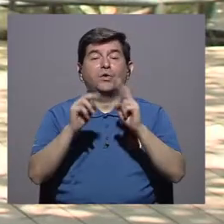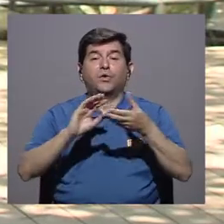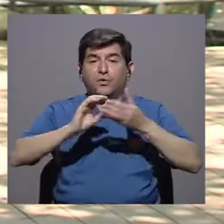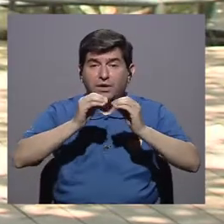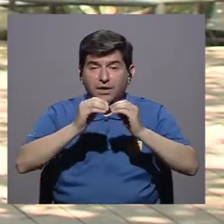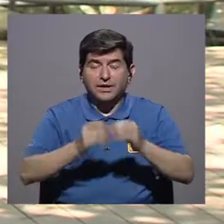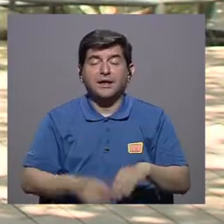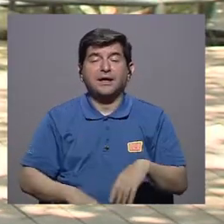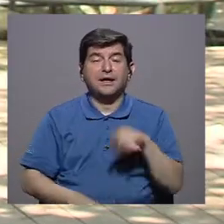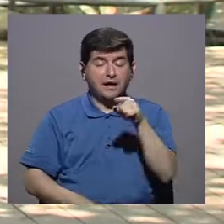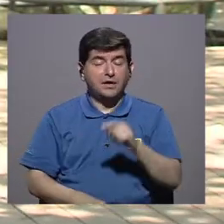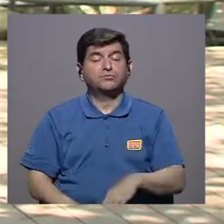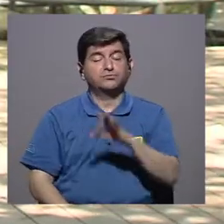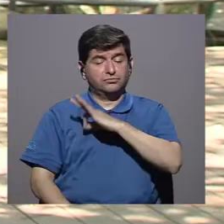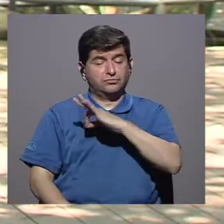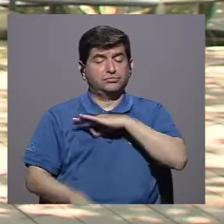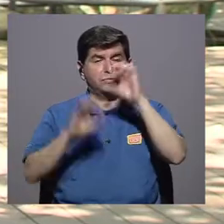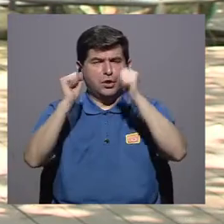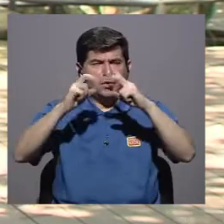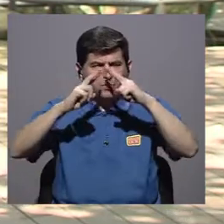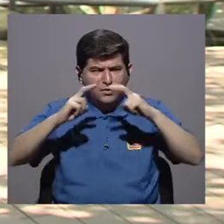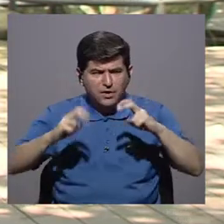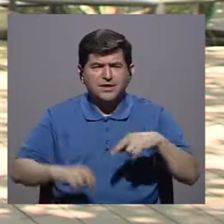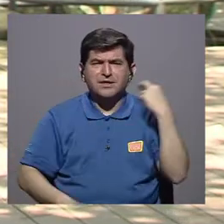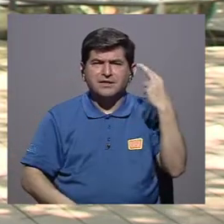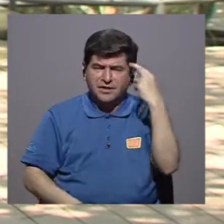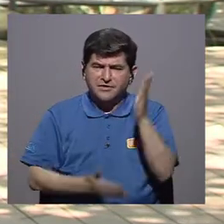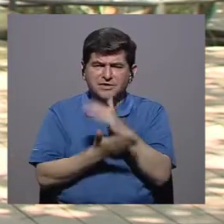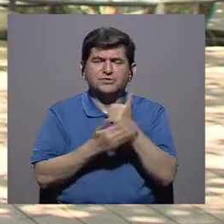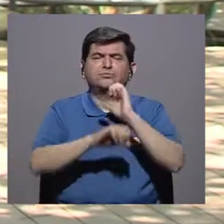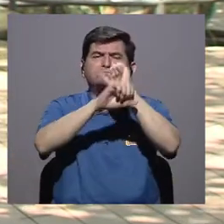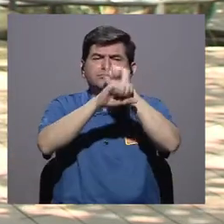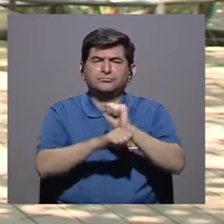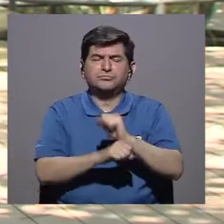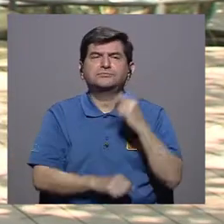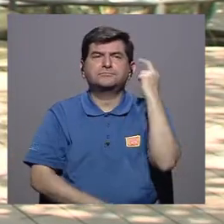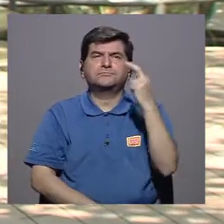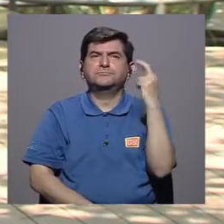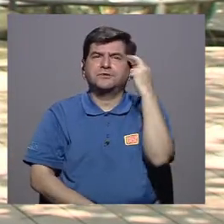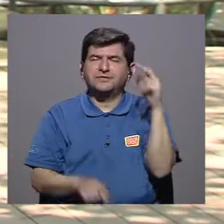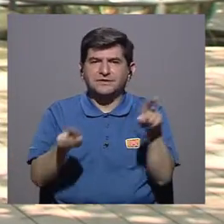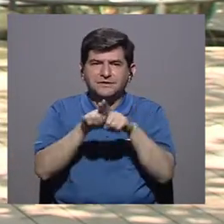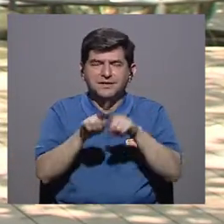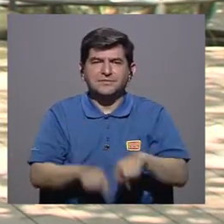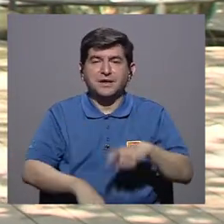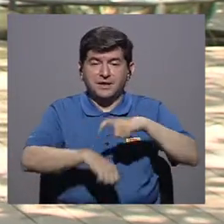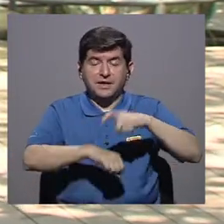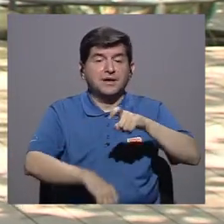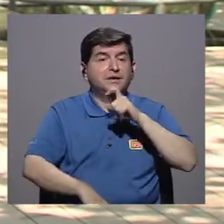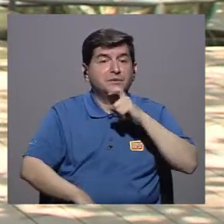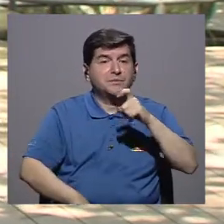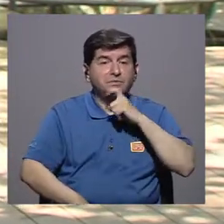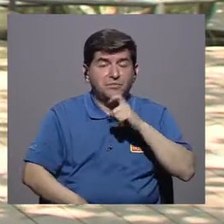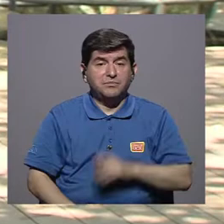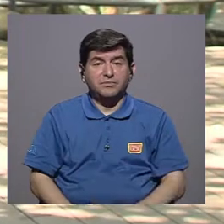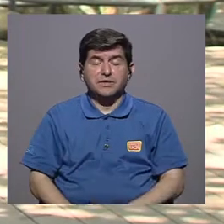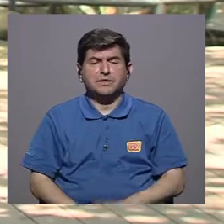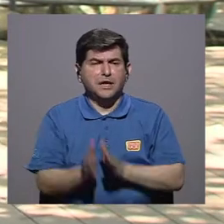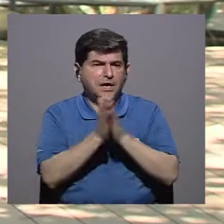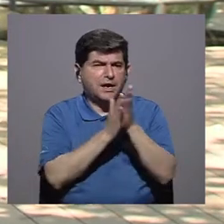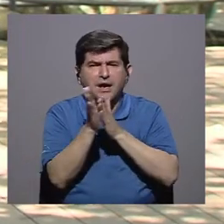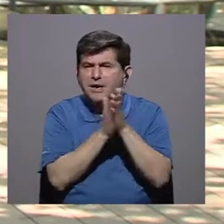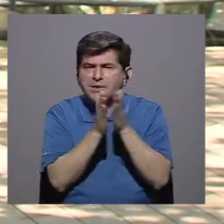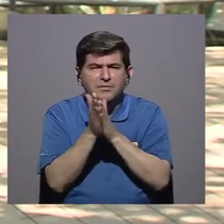datos sean de utilidad y que pueda analizar el porqué de algunos hábitos y reflexionar aún en los momentos difíciles qué se puede